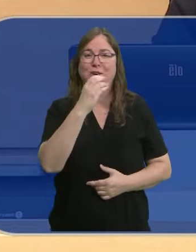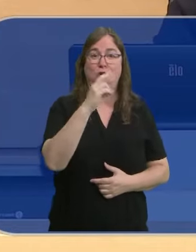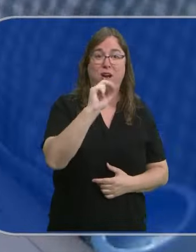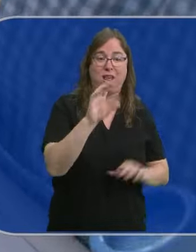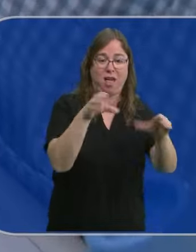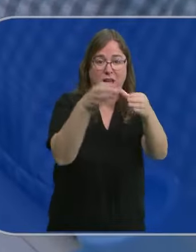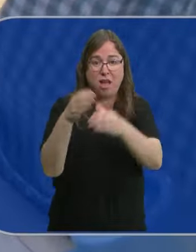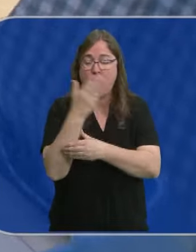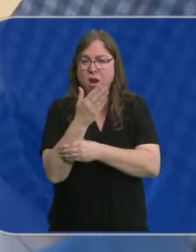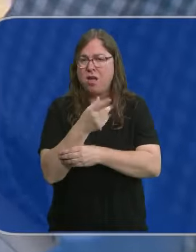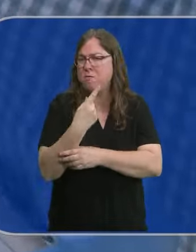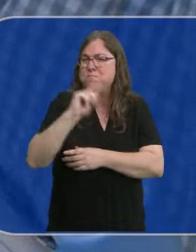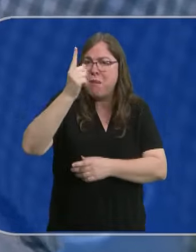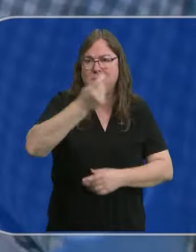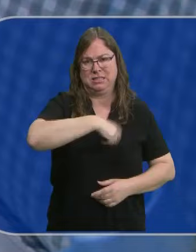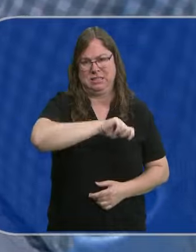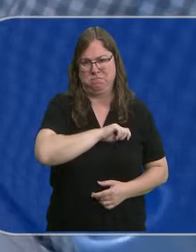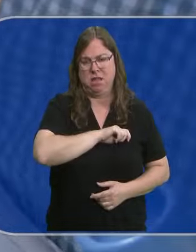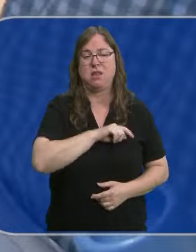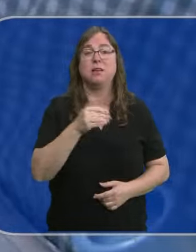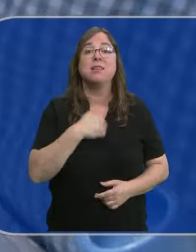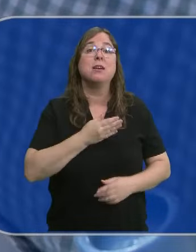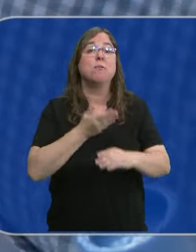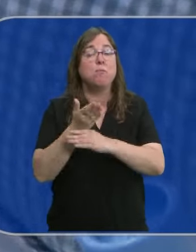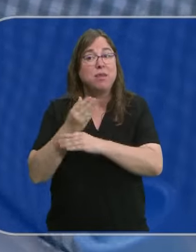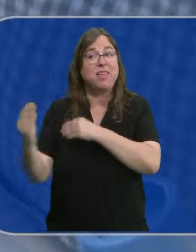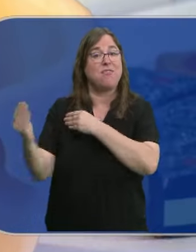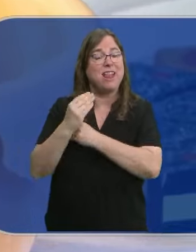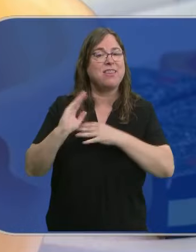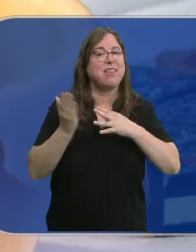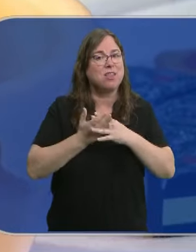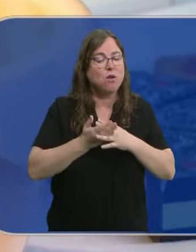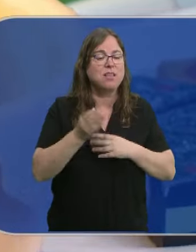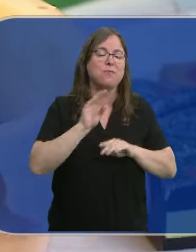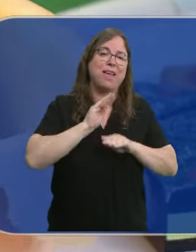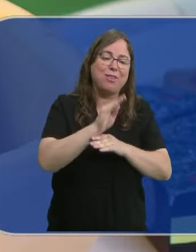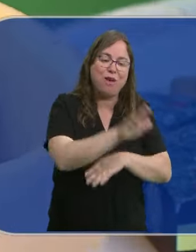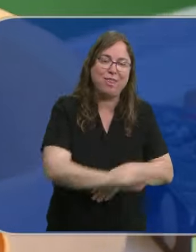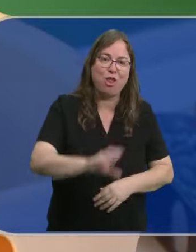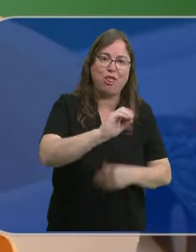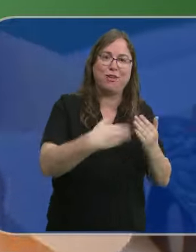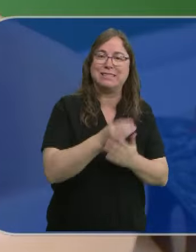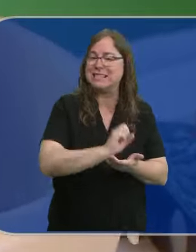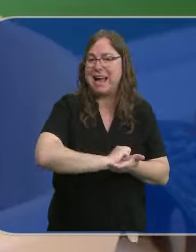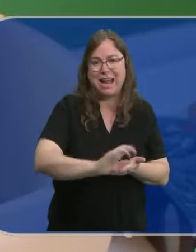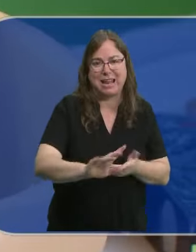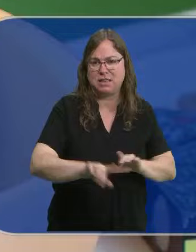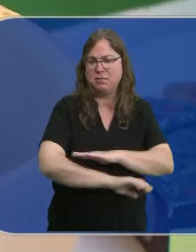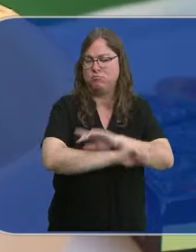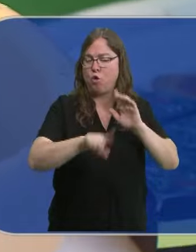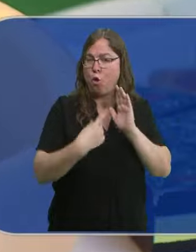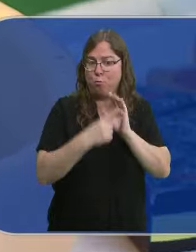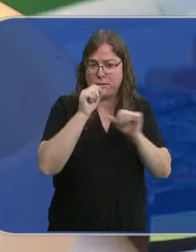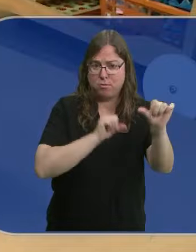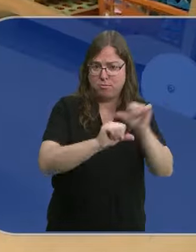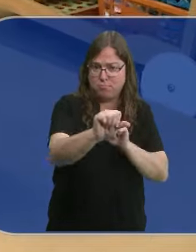tiene de toda España. También pide al Gobierno que financie al 50% la educación gratuita 03, etapa totalmente implantada el